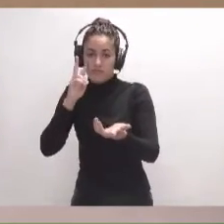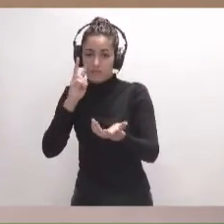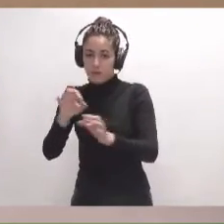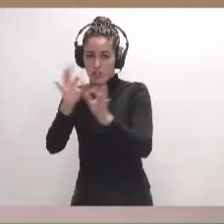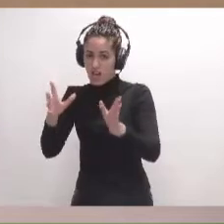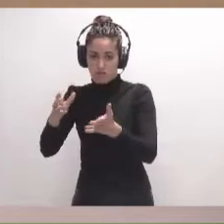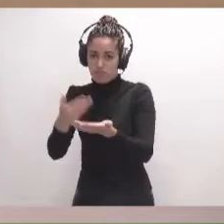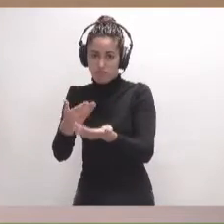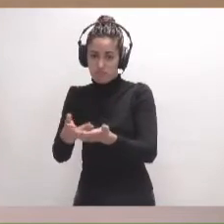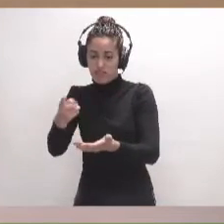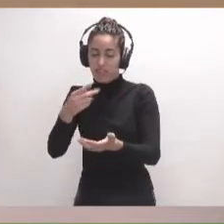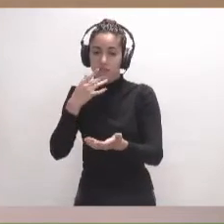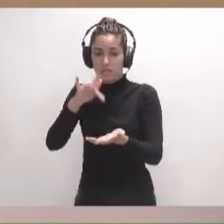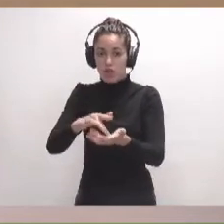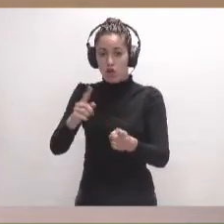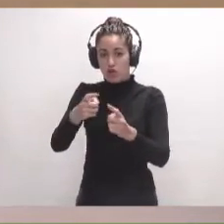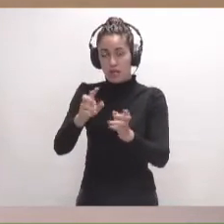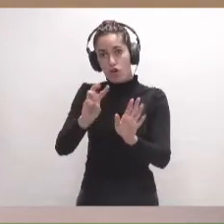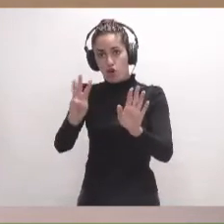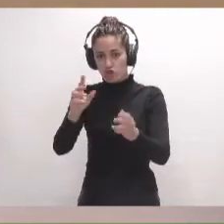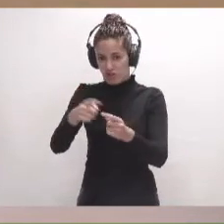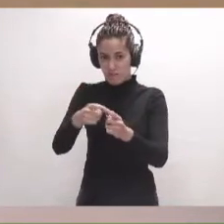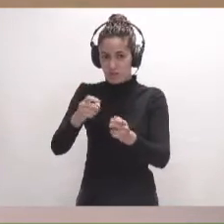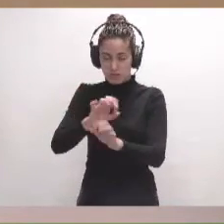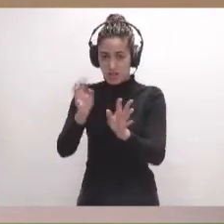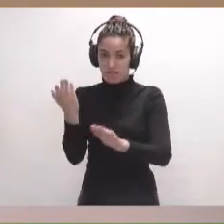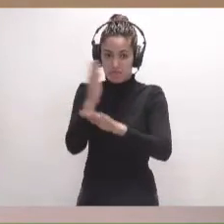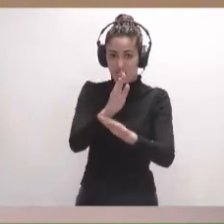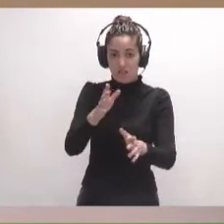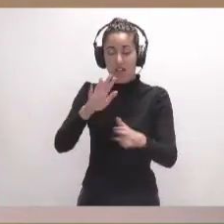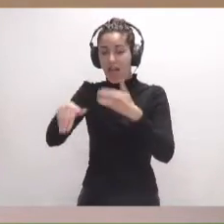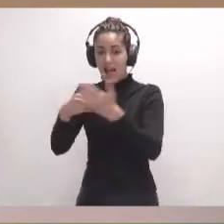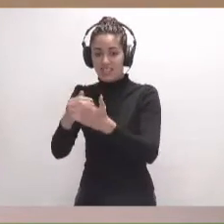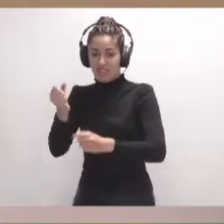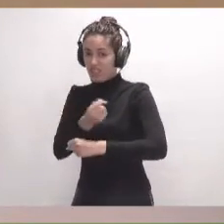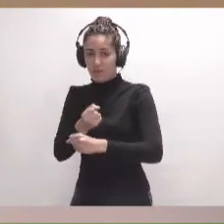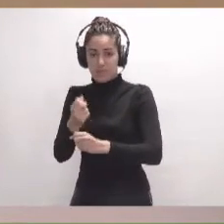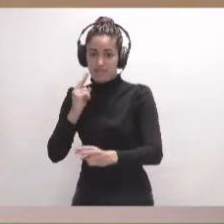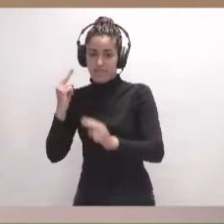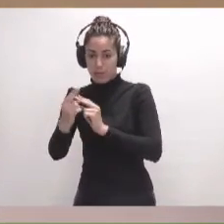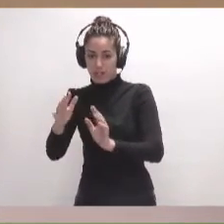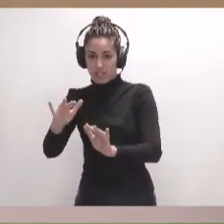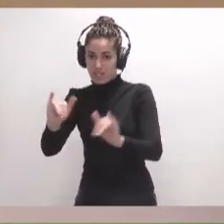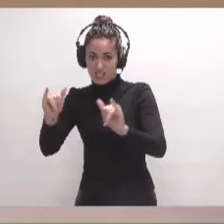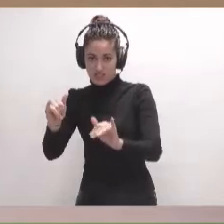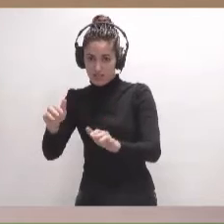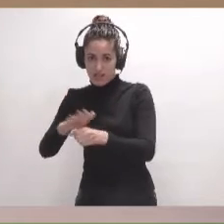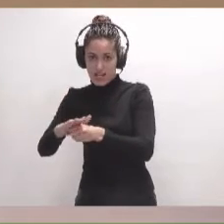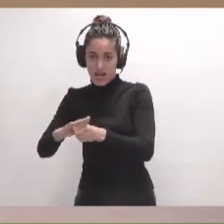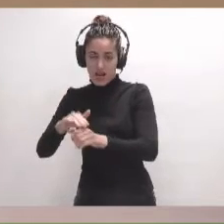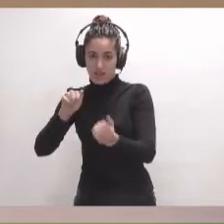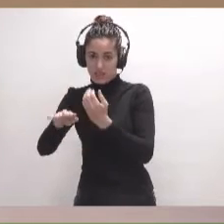documentación, donde dice que el 8 de mayo lo entregaron. Hasta diciembre no les contestó el área de